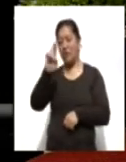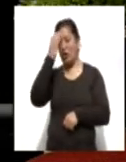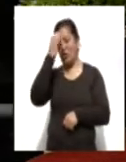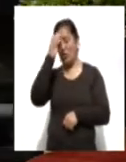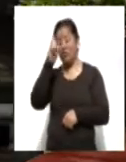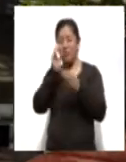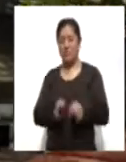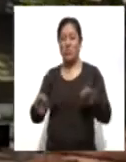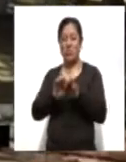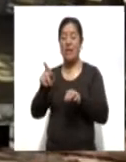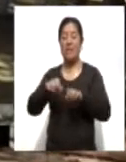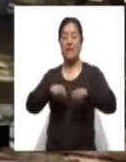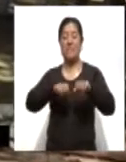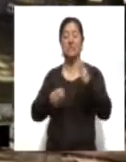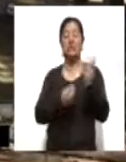el estado.